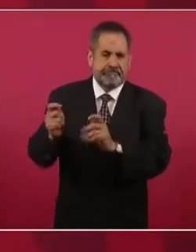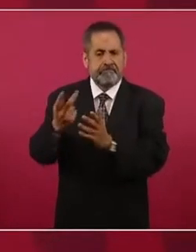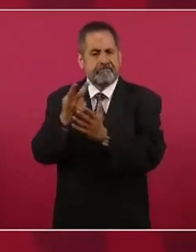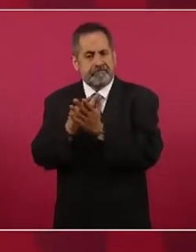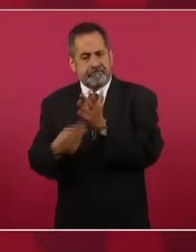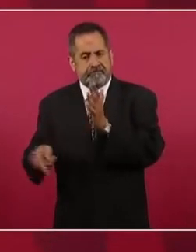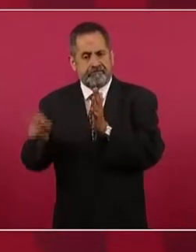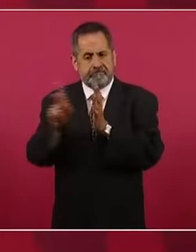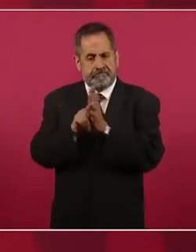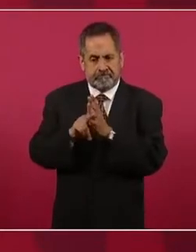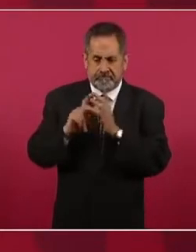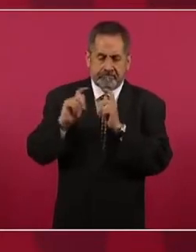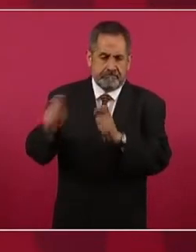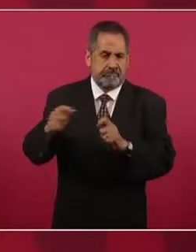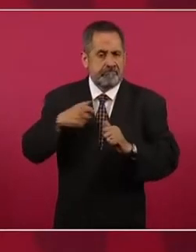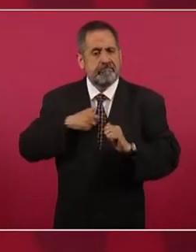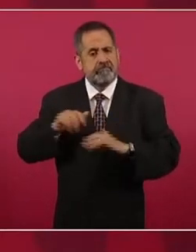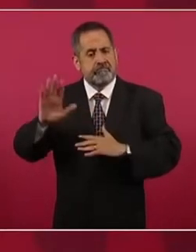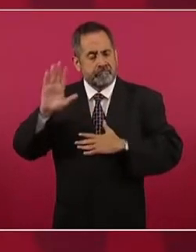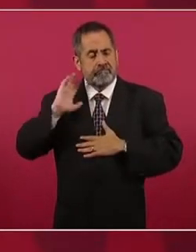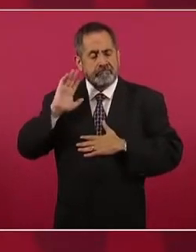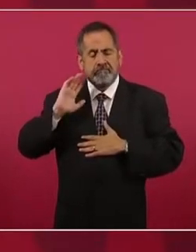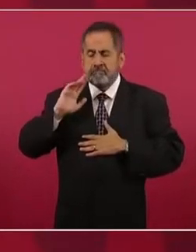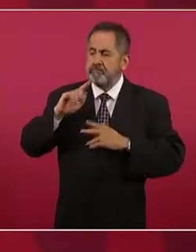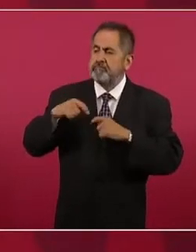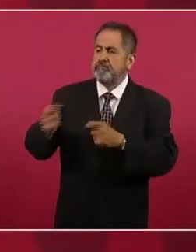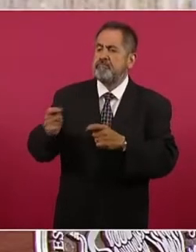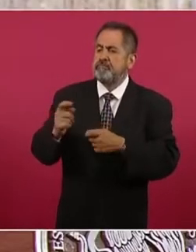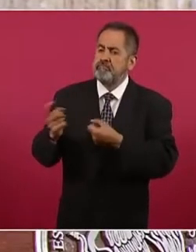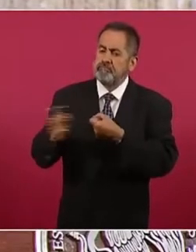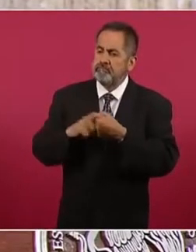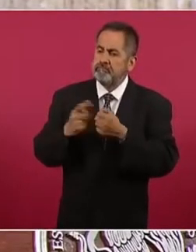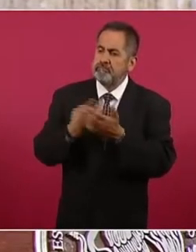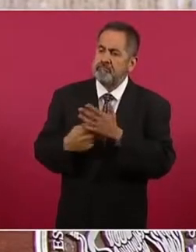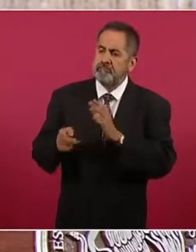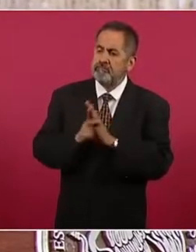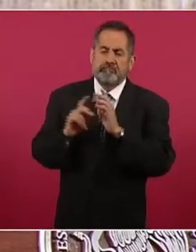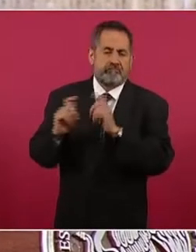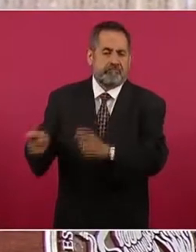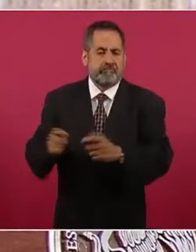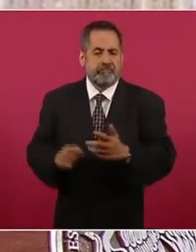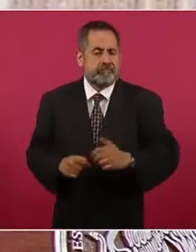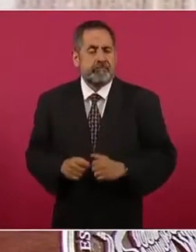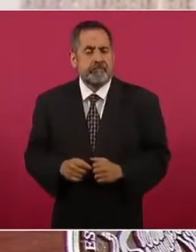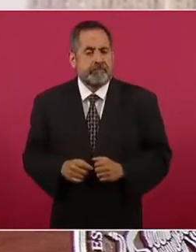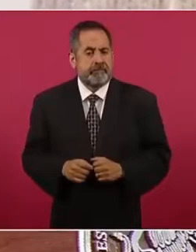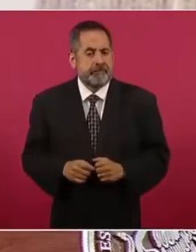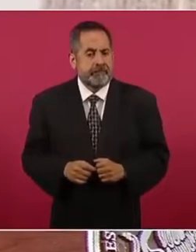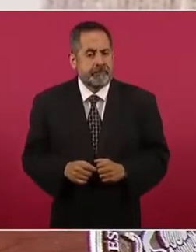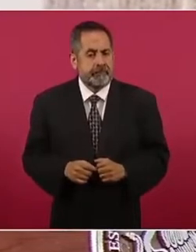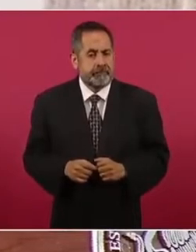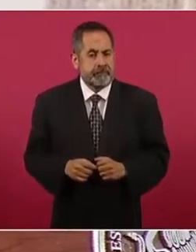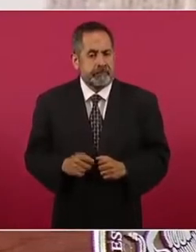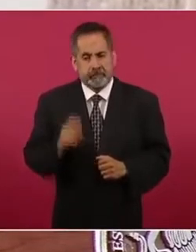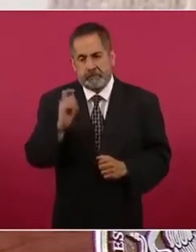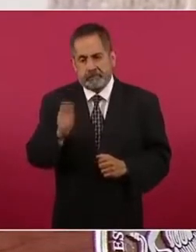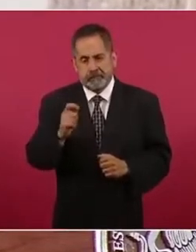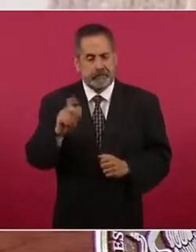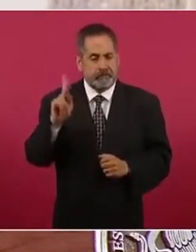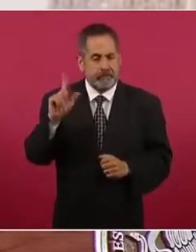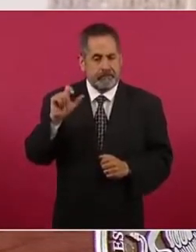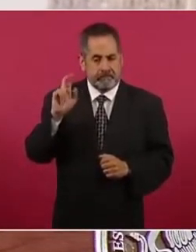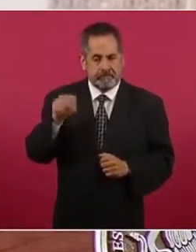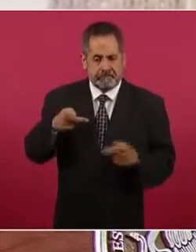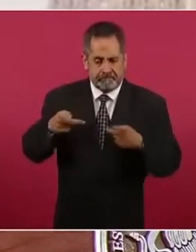es un compromiso que tenemos. Entonces, ya es un plan